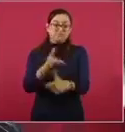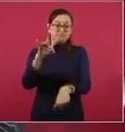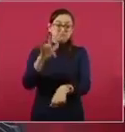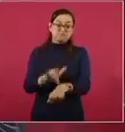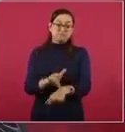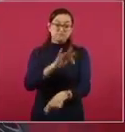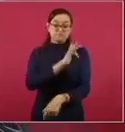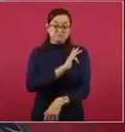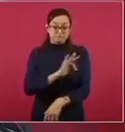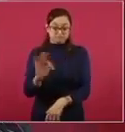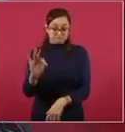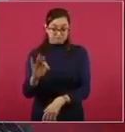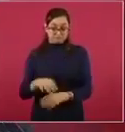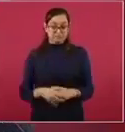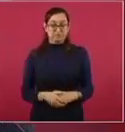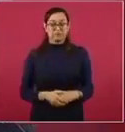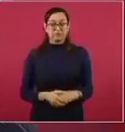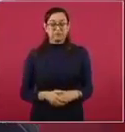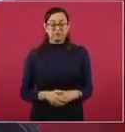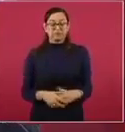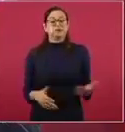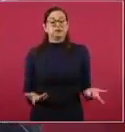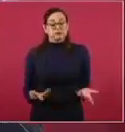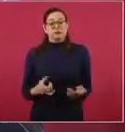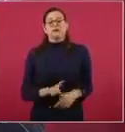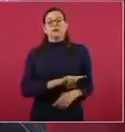una vez que la envíen